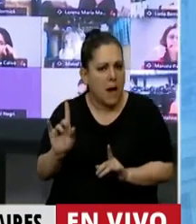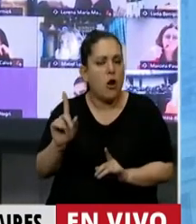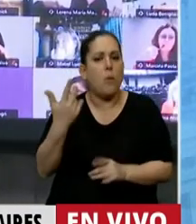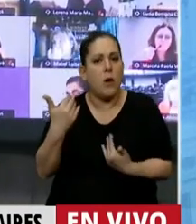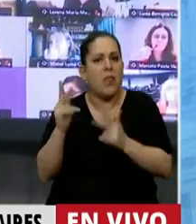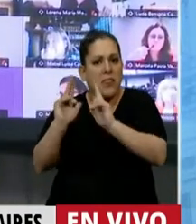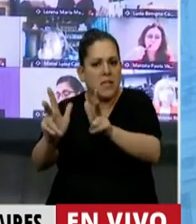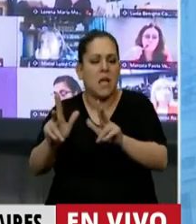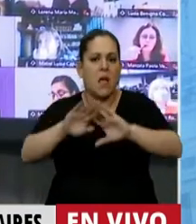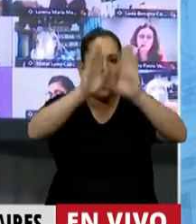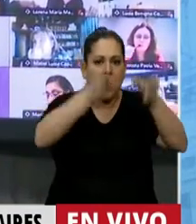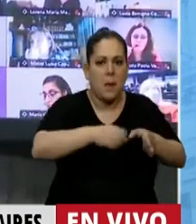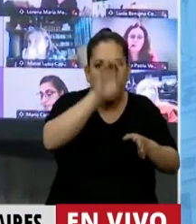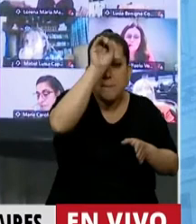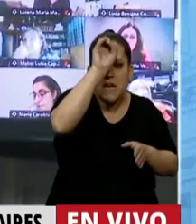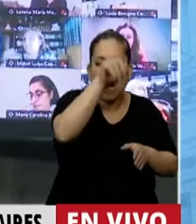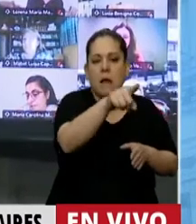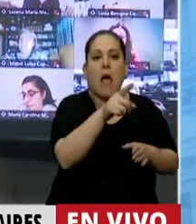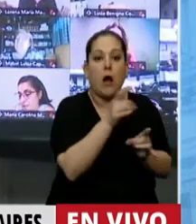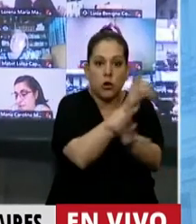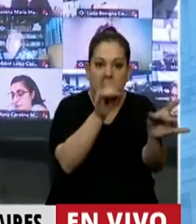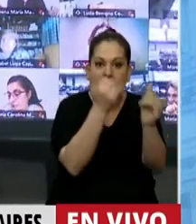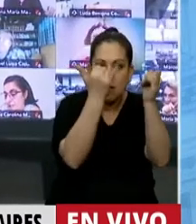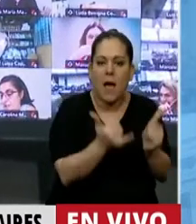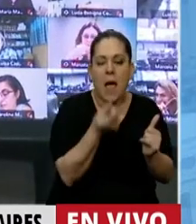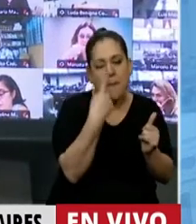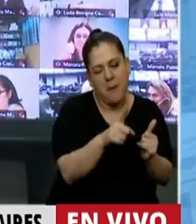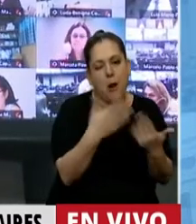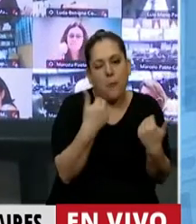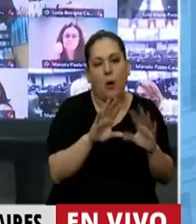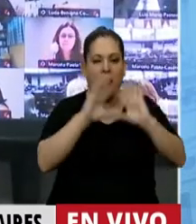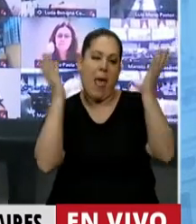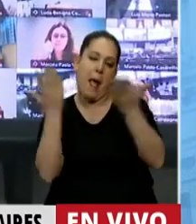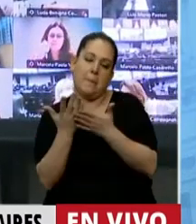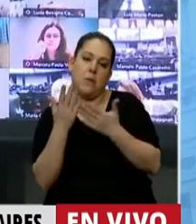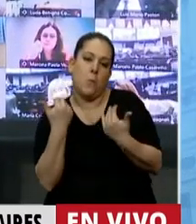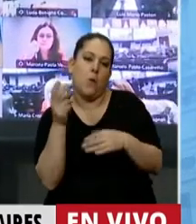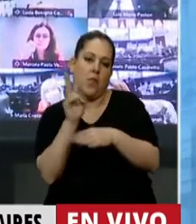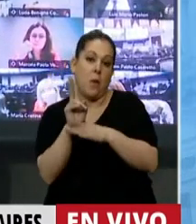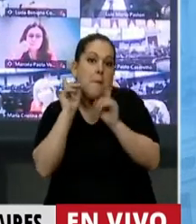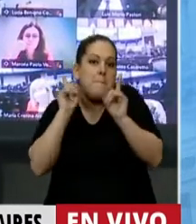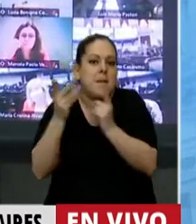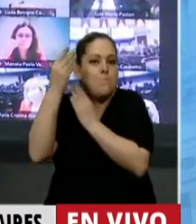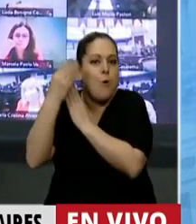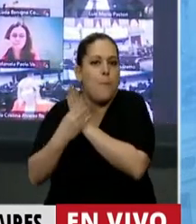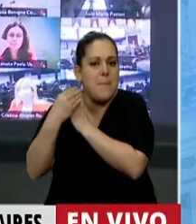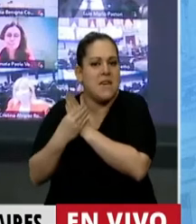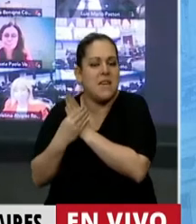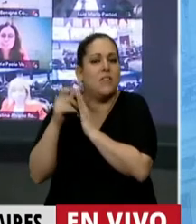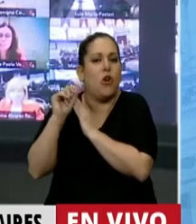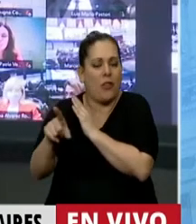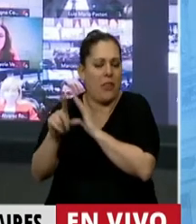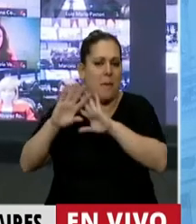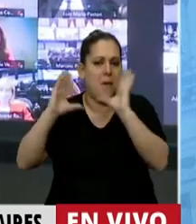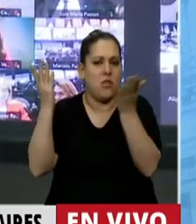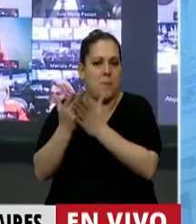una minería contaminante amigable con el ambiente. Eso hemos escuchado decir al Ministro de Medio